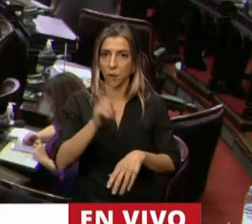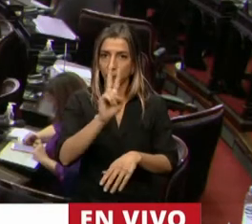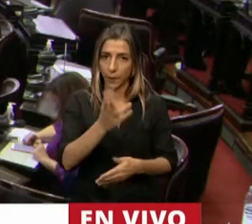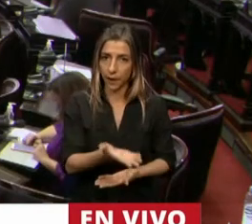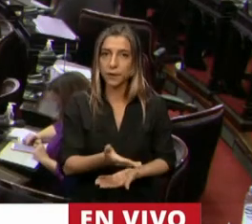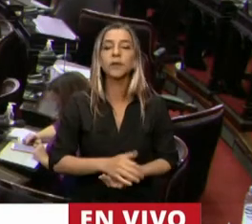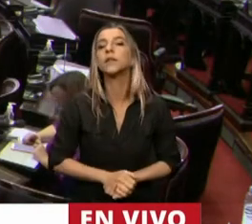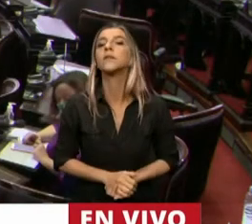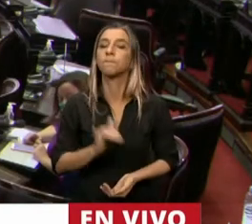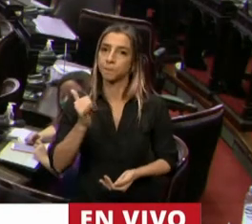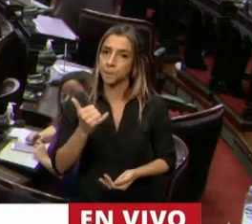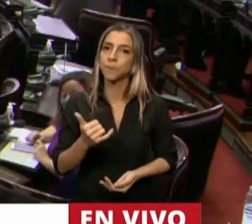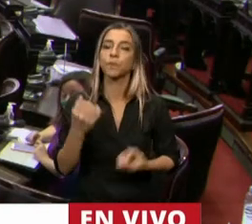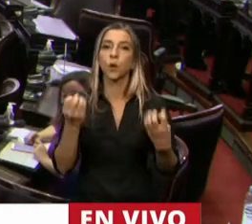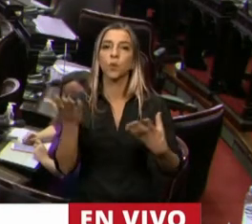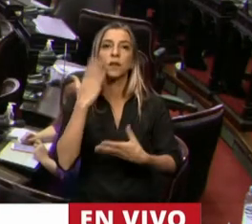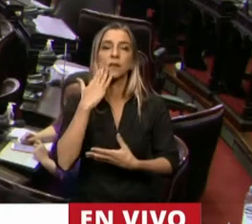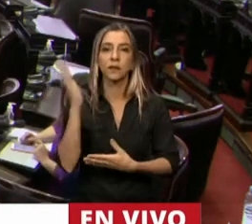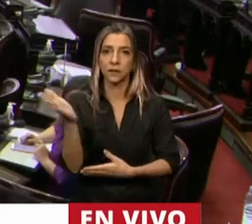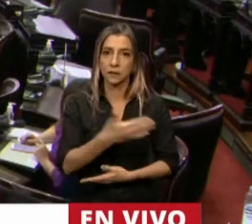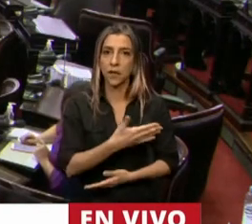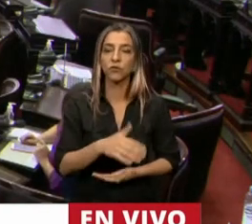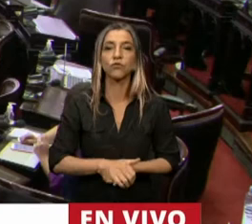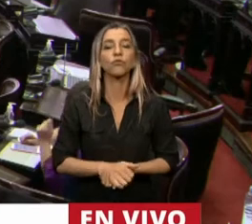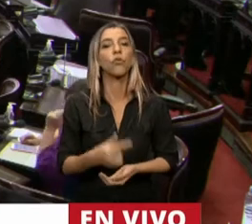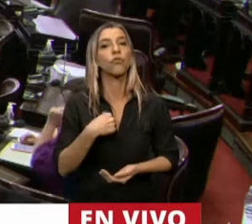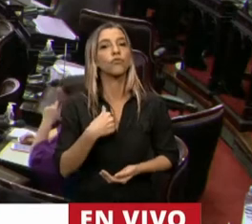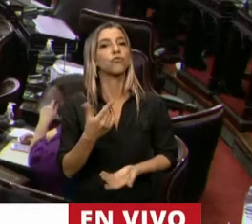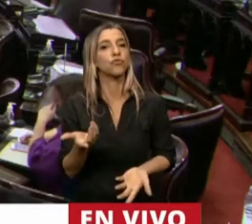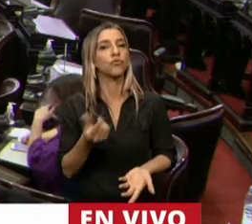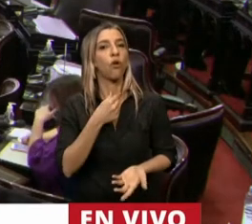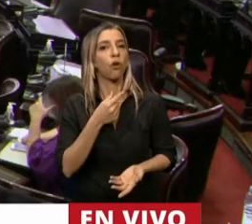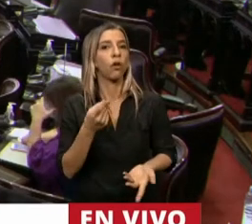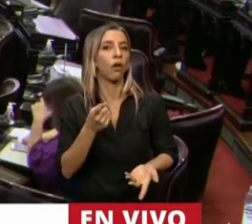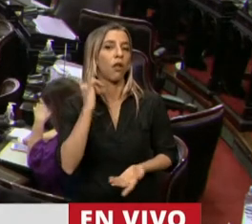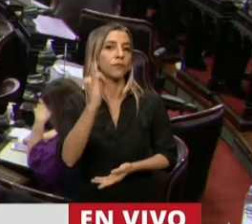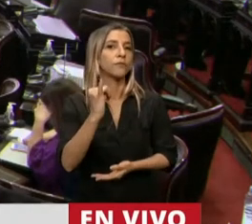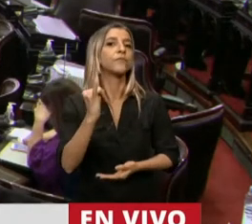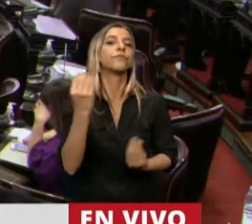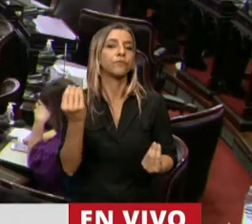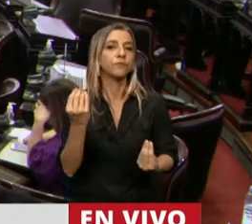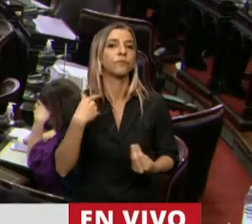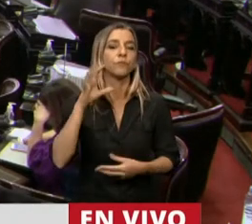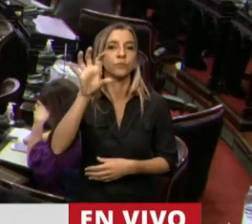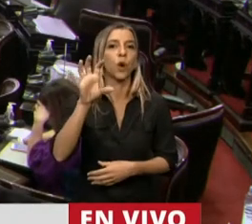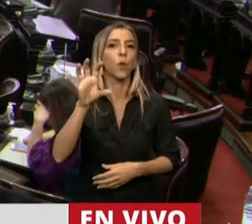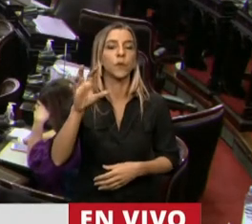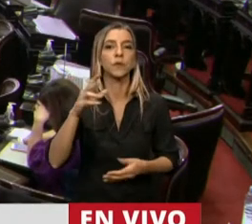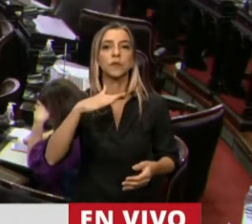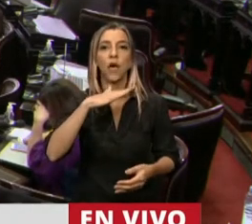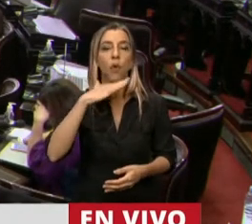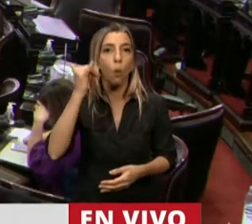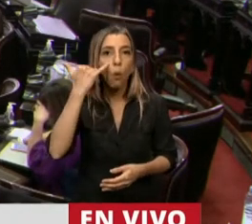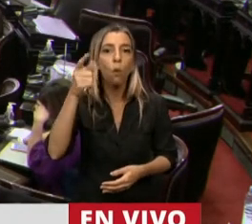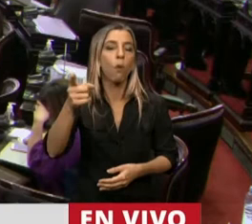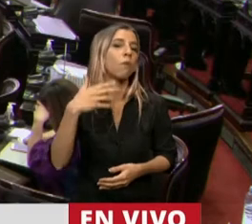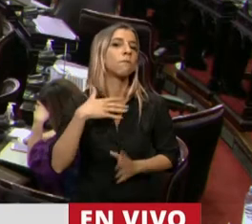Sí, señor Presidente, buenas tardes a todos. La cuestión de privilegio es contra el gobernador de la provincia de Jujuy porque ha emitido un decreto que vulnera lo